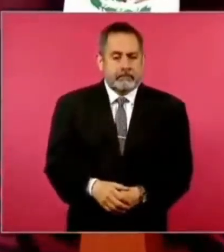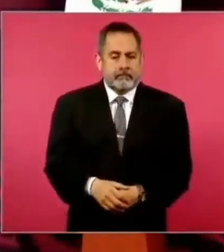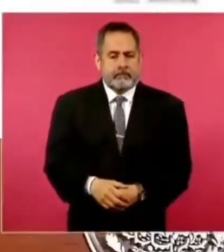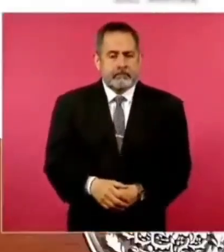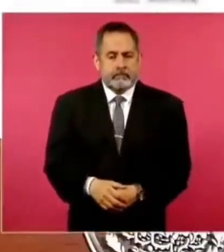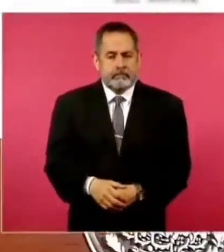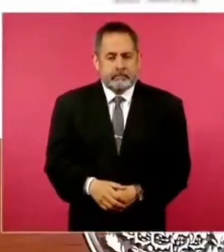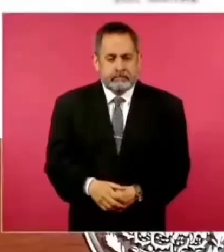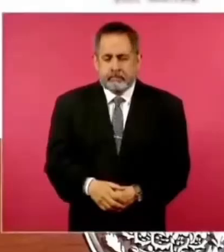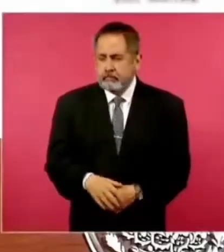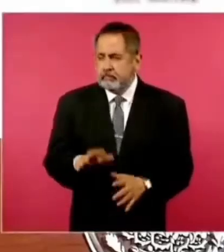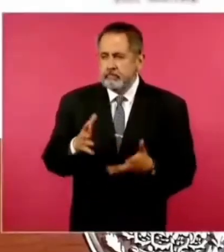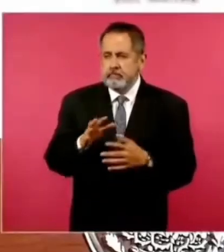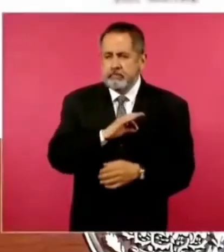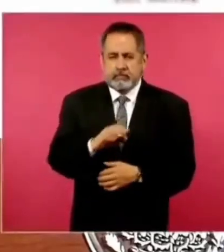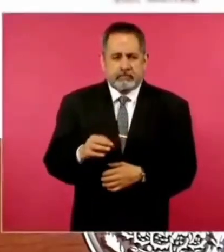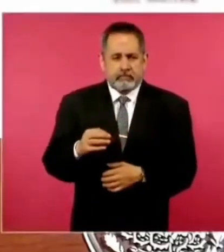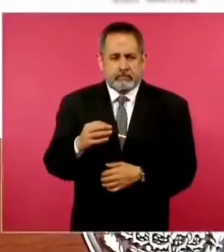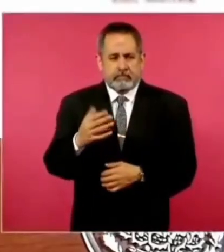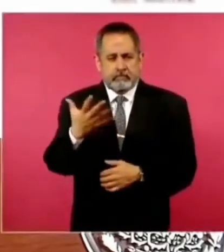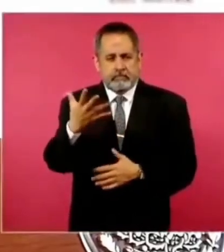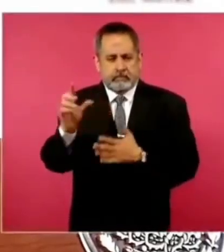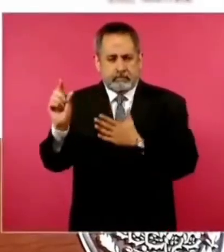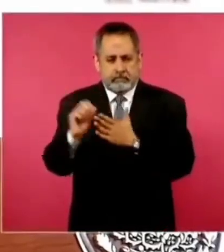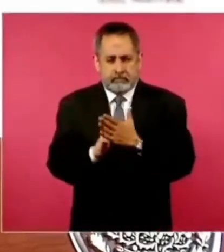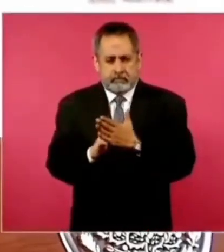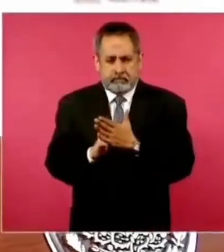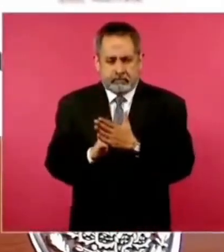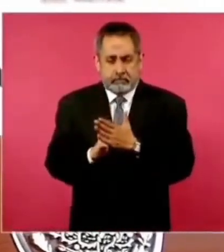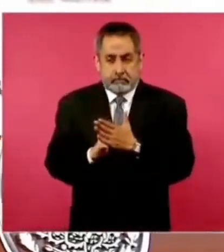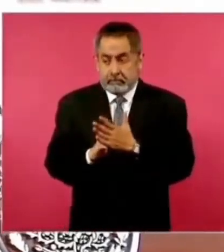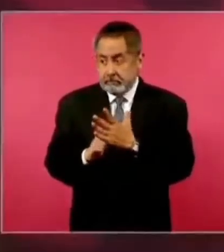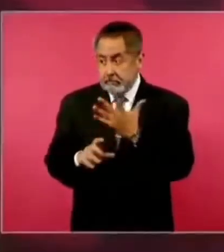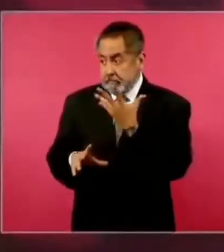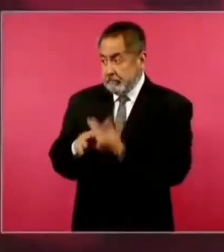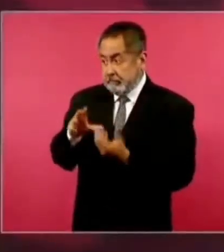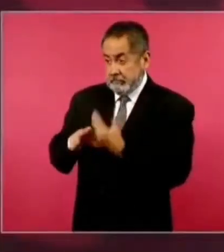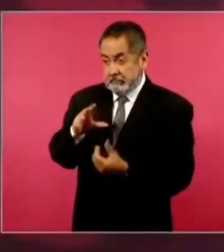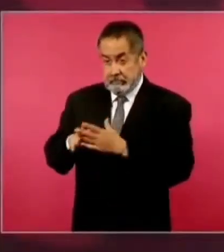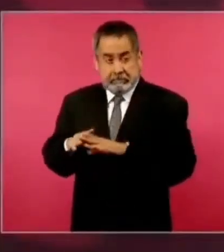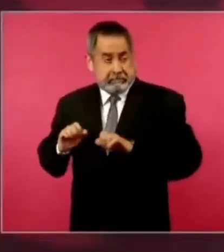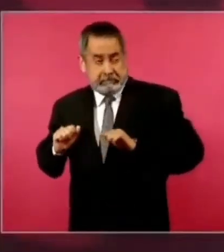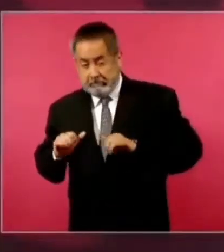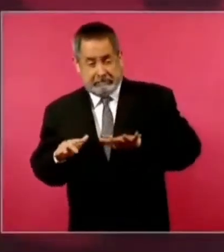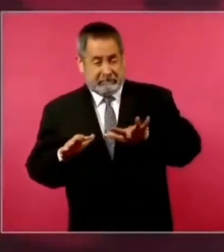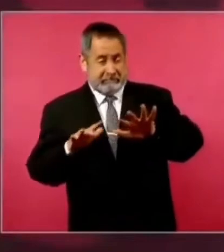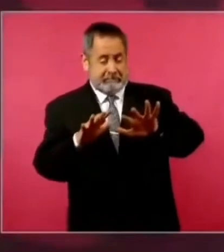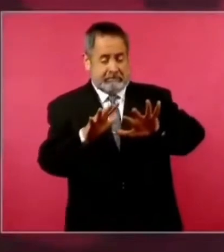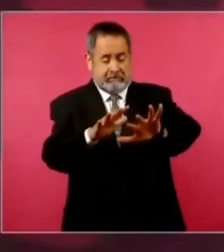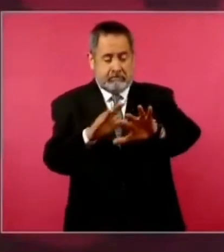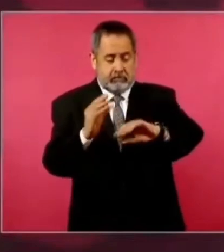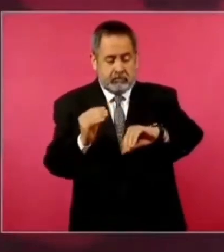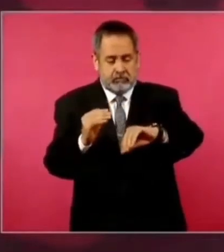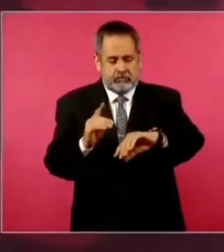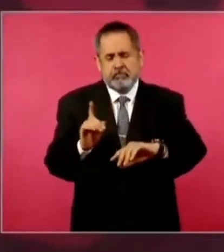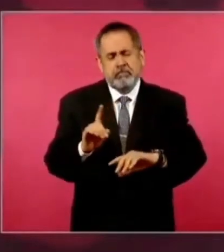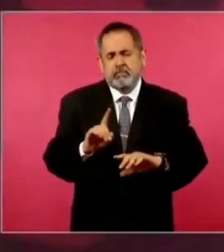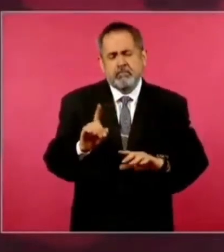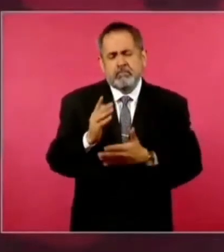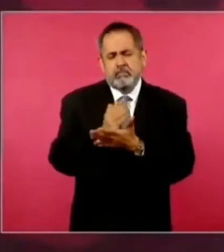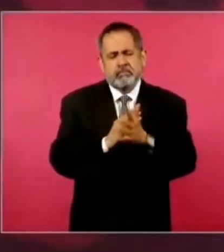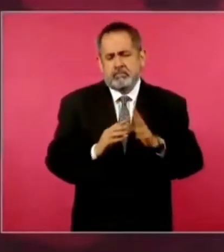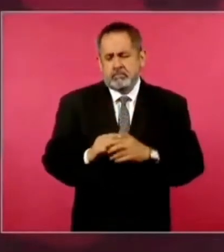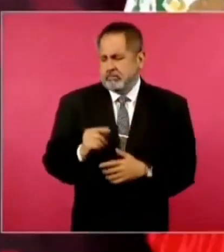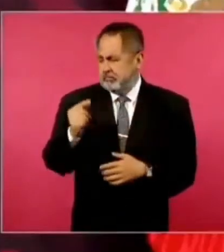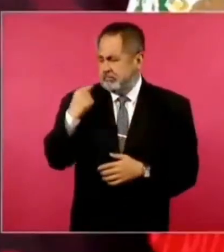cinco meses un desbordamiento del flujo migratorio en